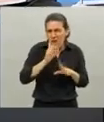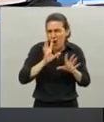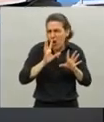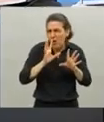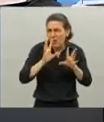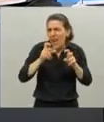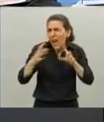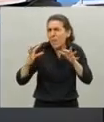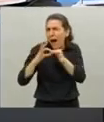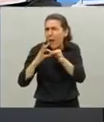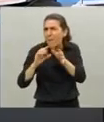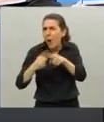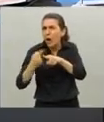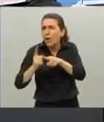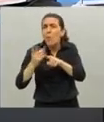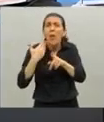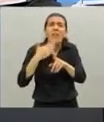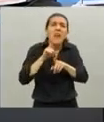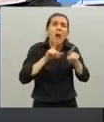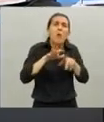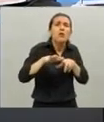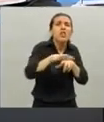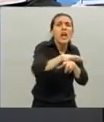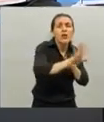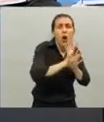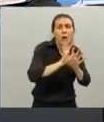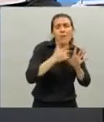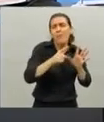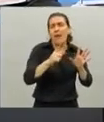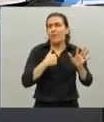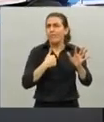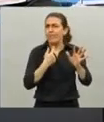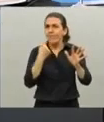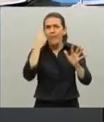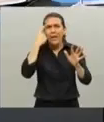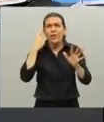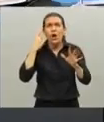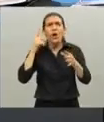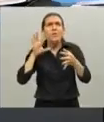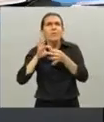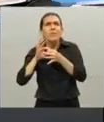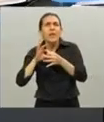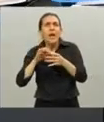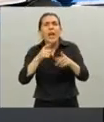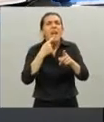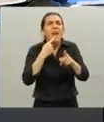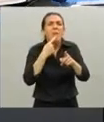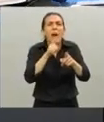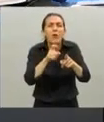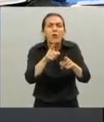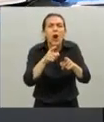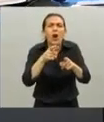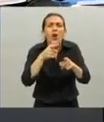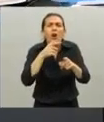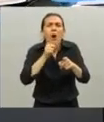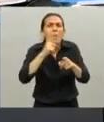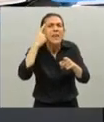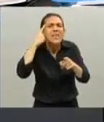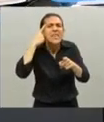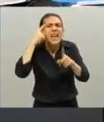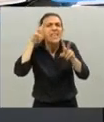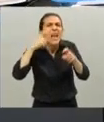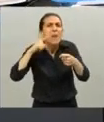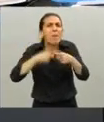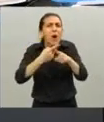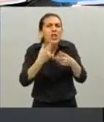por lo menos tal vez en algún sector no me parece me gustaría si nos puede dar un mensaje que tenga que ver con lo